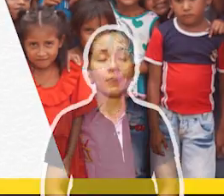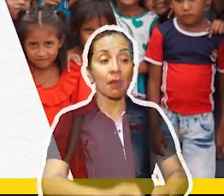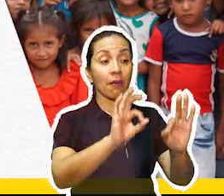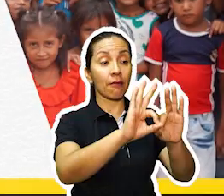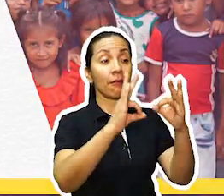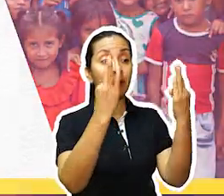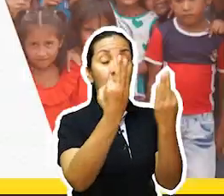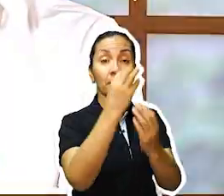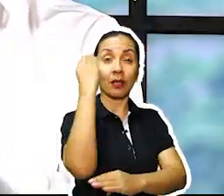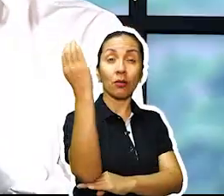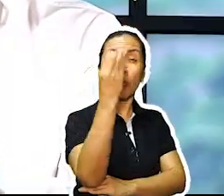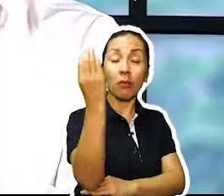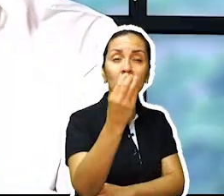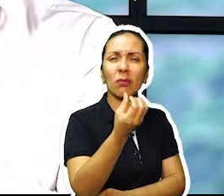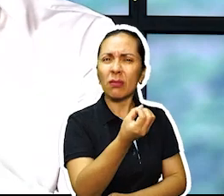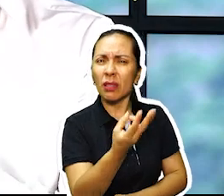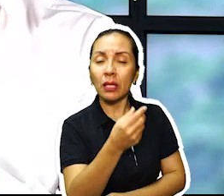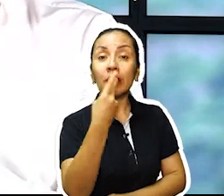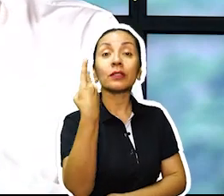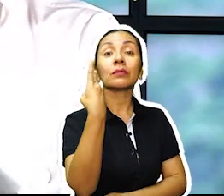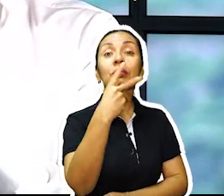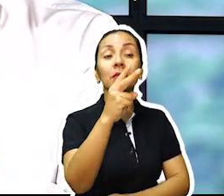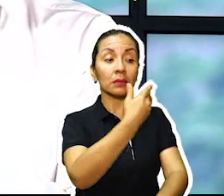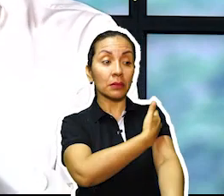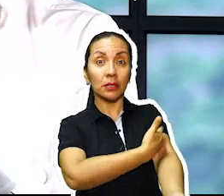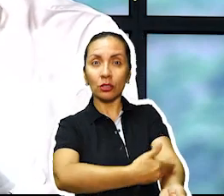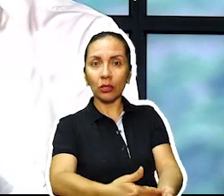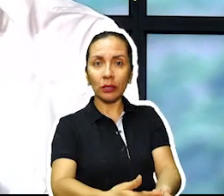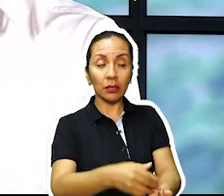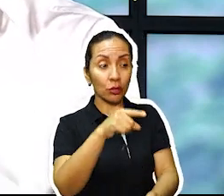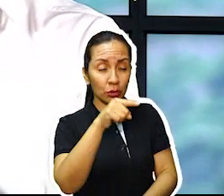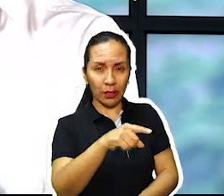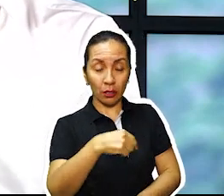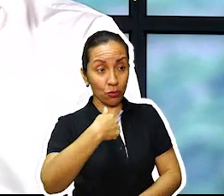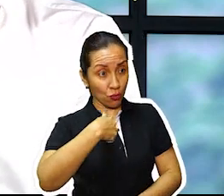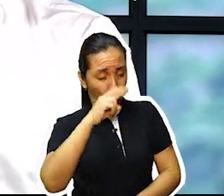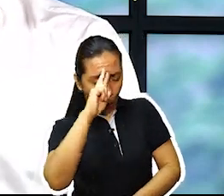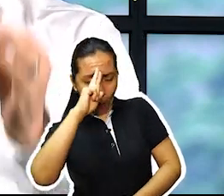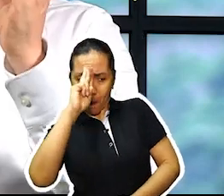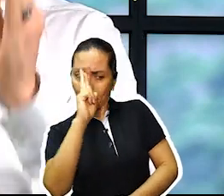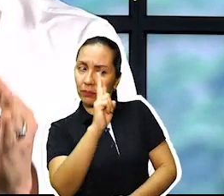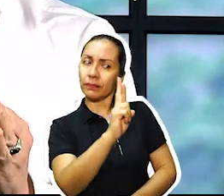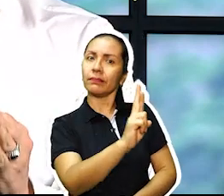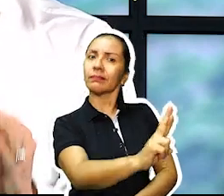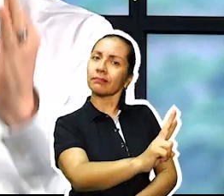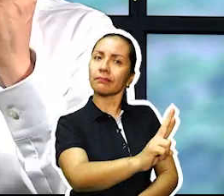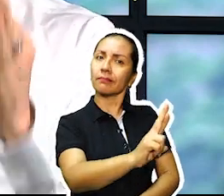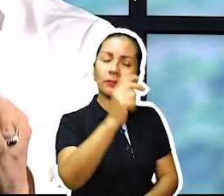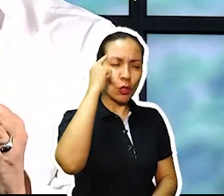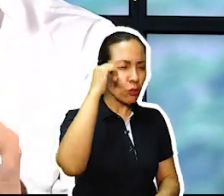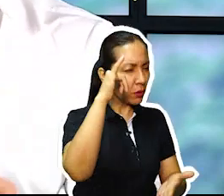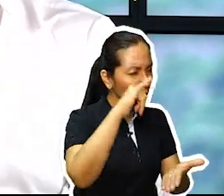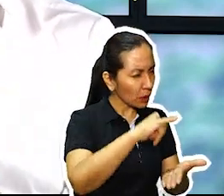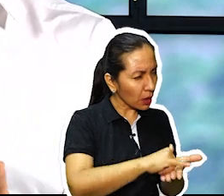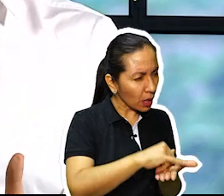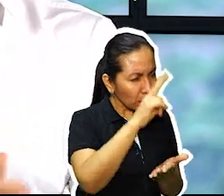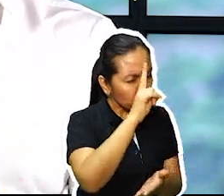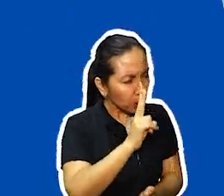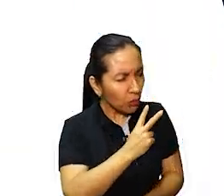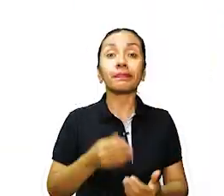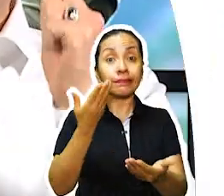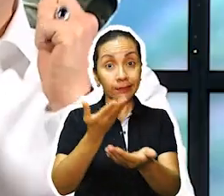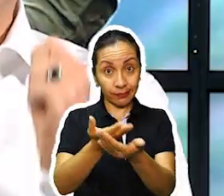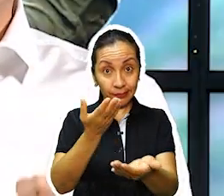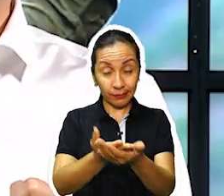Las 12 millones de familias en Colombia pueden tener la garantía de mi parte que respetaré sus convicciones y sus